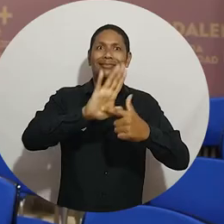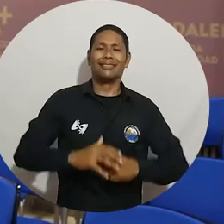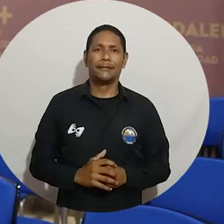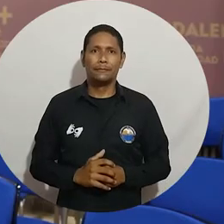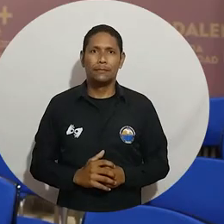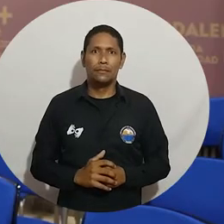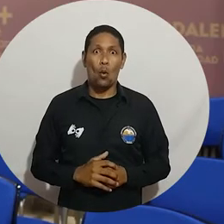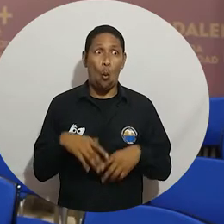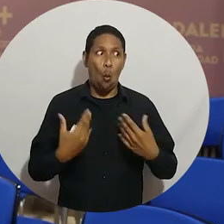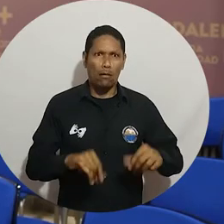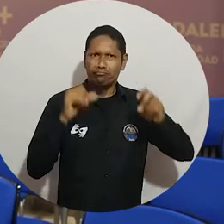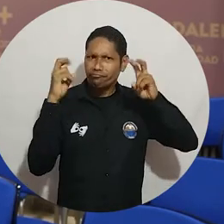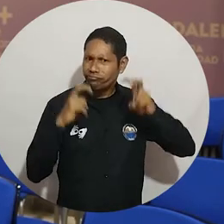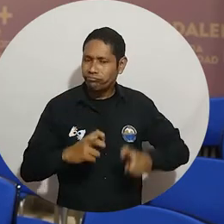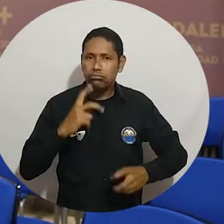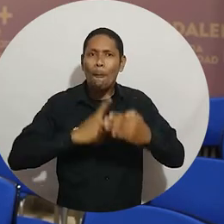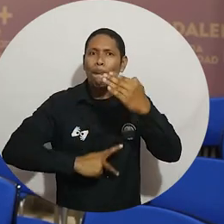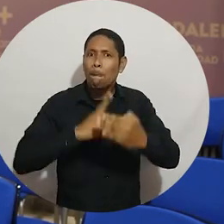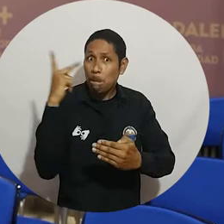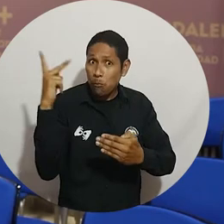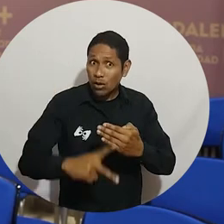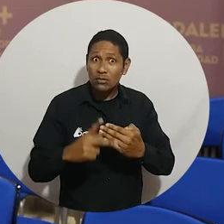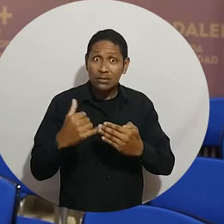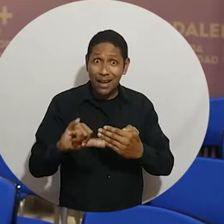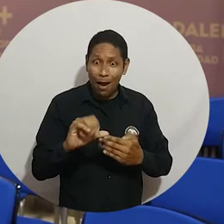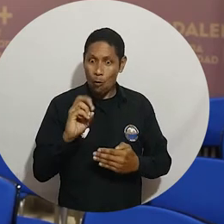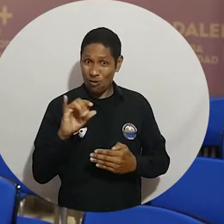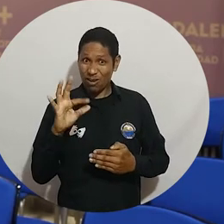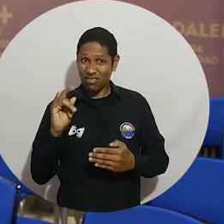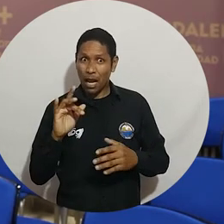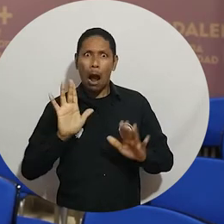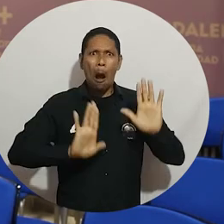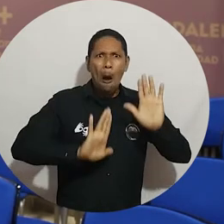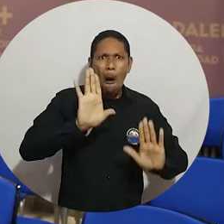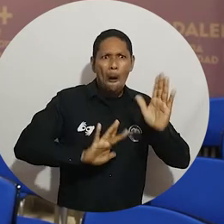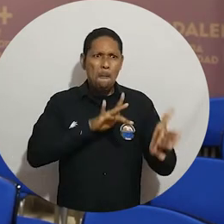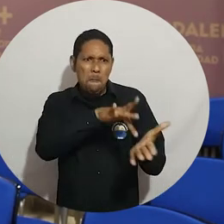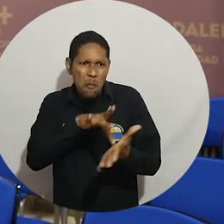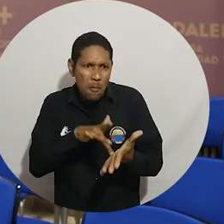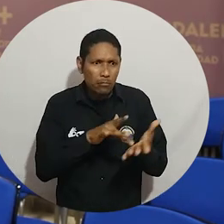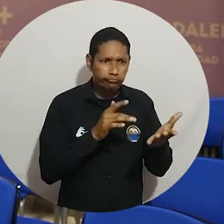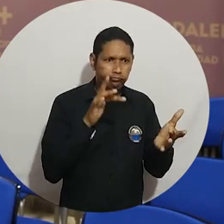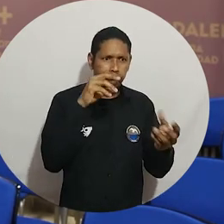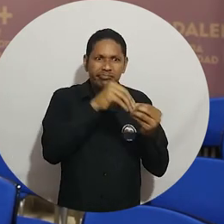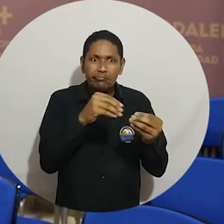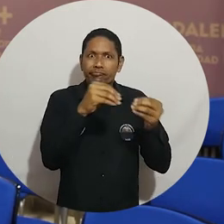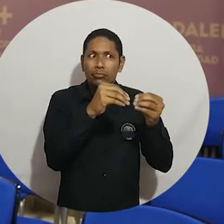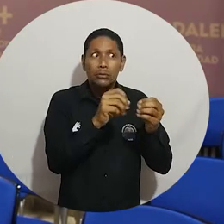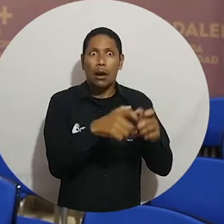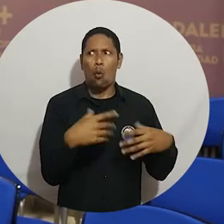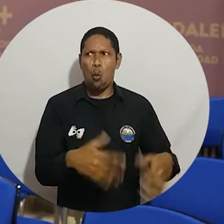Gracias a todas las investigaciones, proyectos en los que ha participado la oraloteca, ha logrado